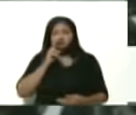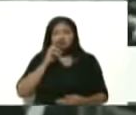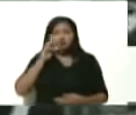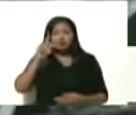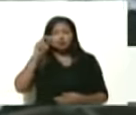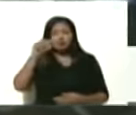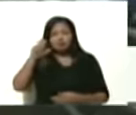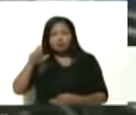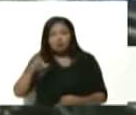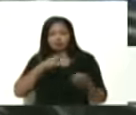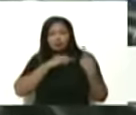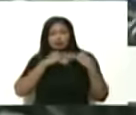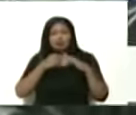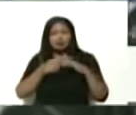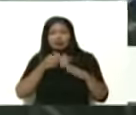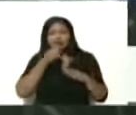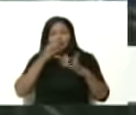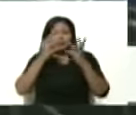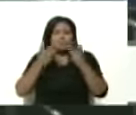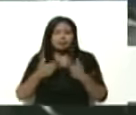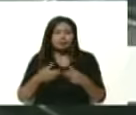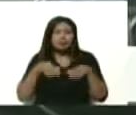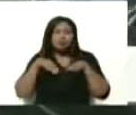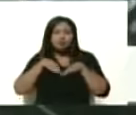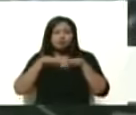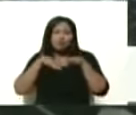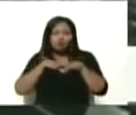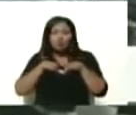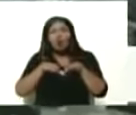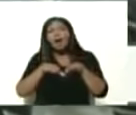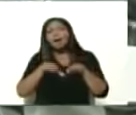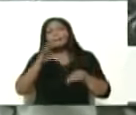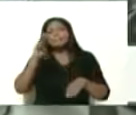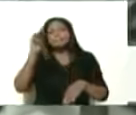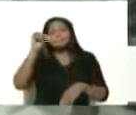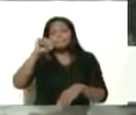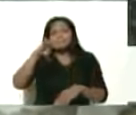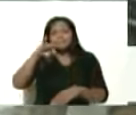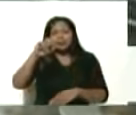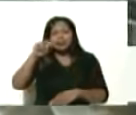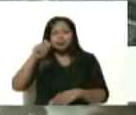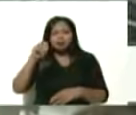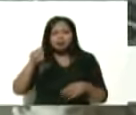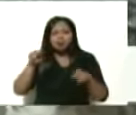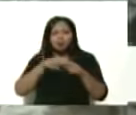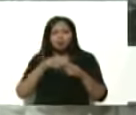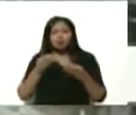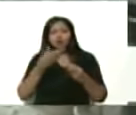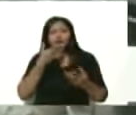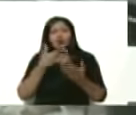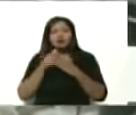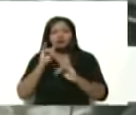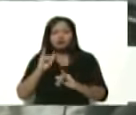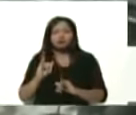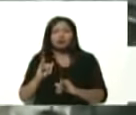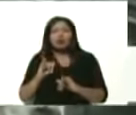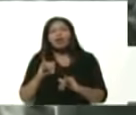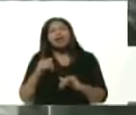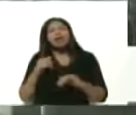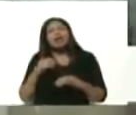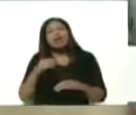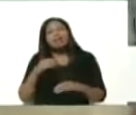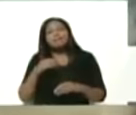representante de esta bella empresa, Confecciones Bambino. Quiero darle de antemano las gracias a usted y a la ministra Alaya por